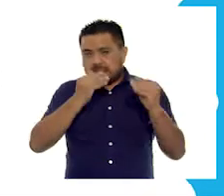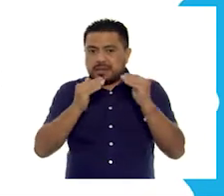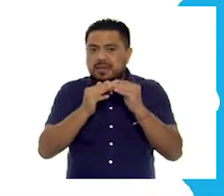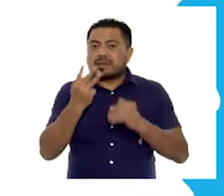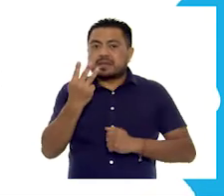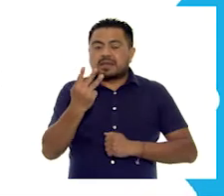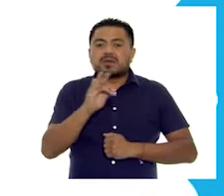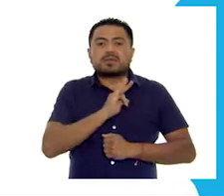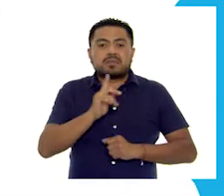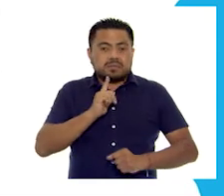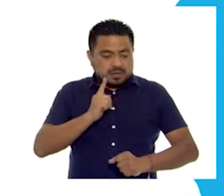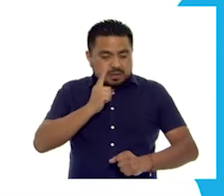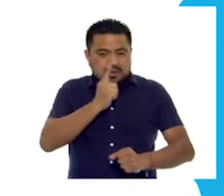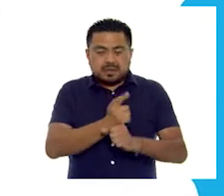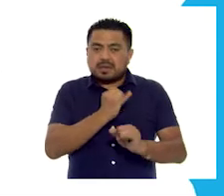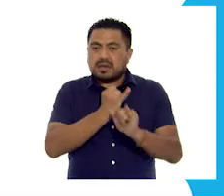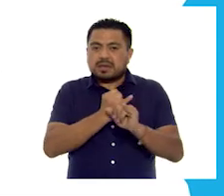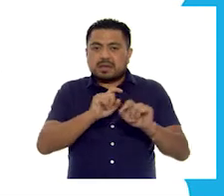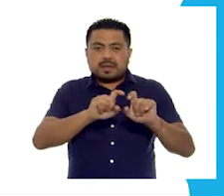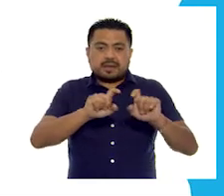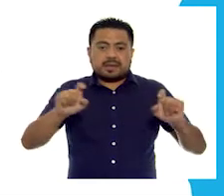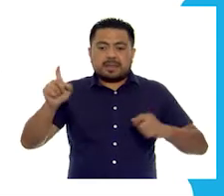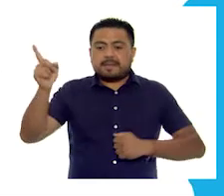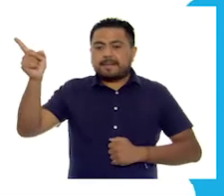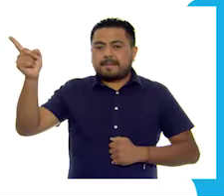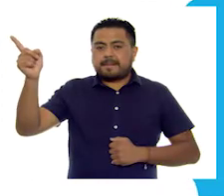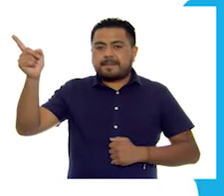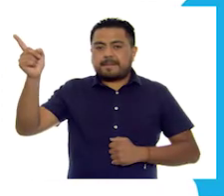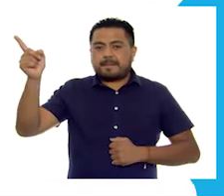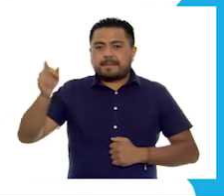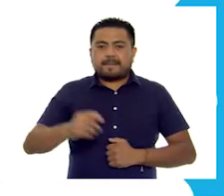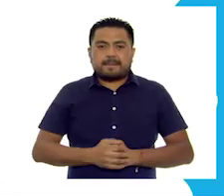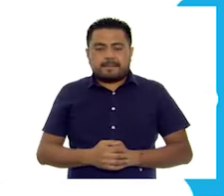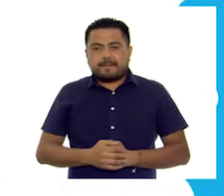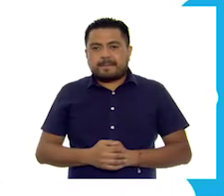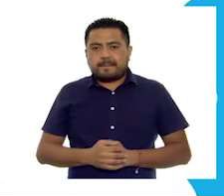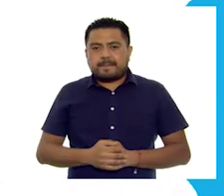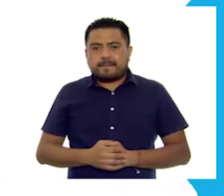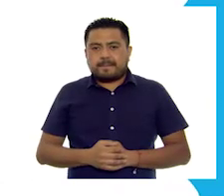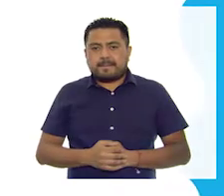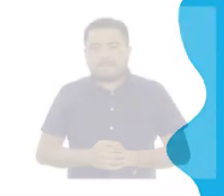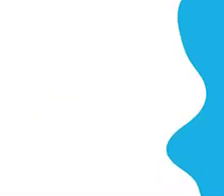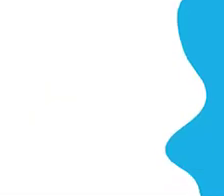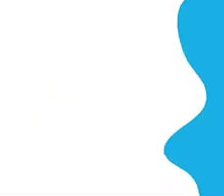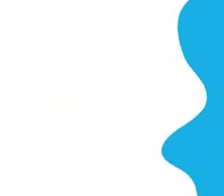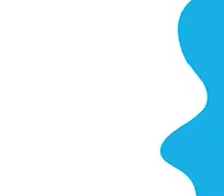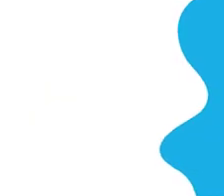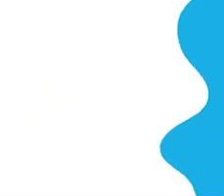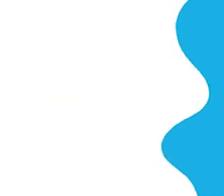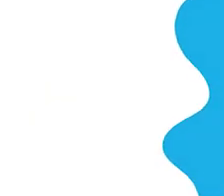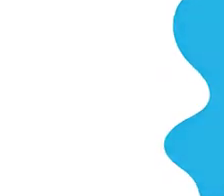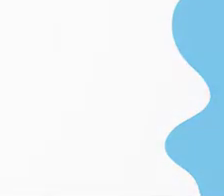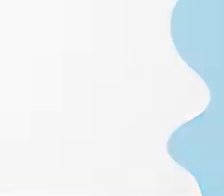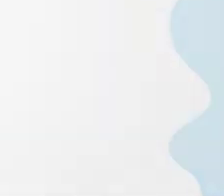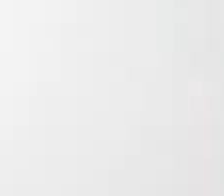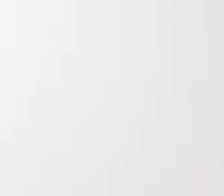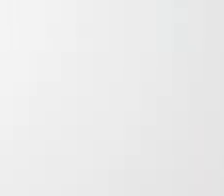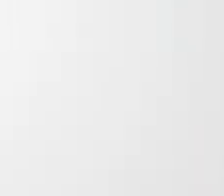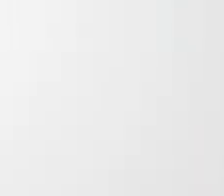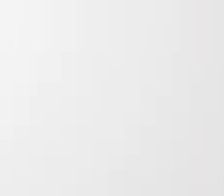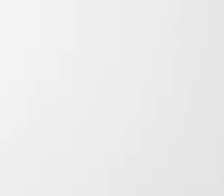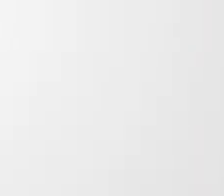3, los puedes encontrar en la siguiente liga. Aprende en Casa.cep.gov.mx